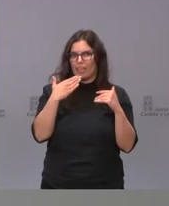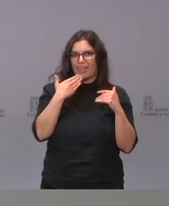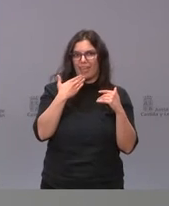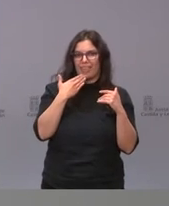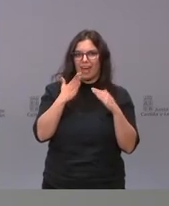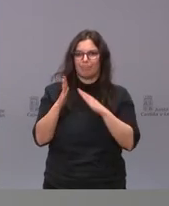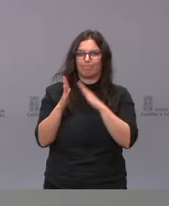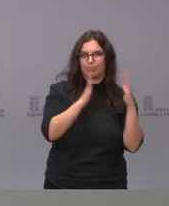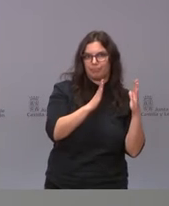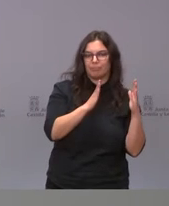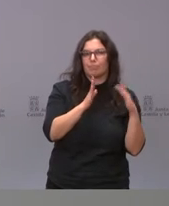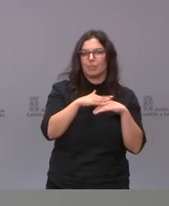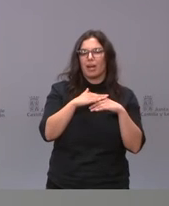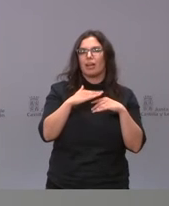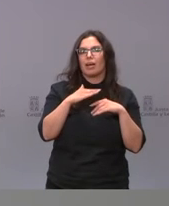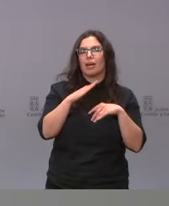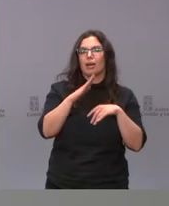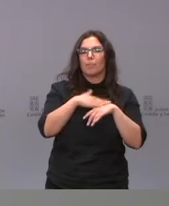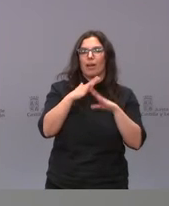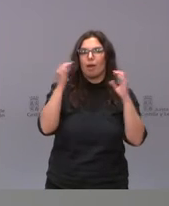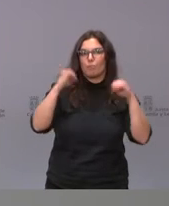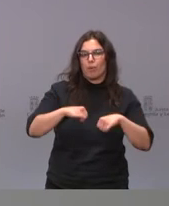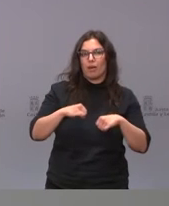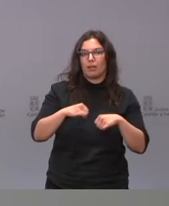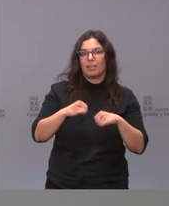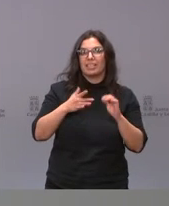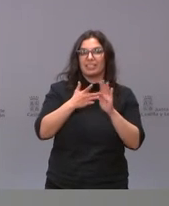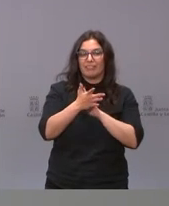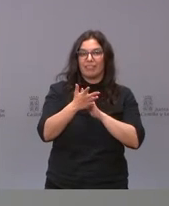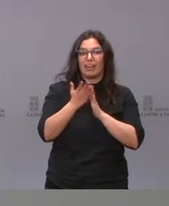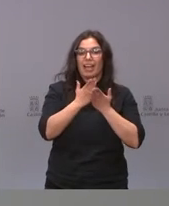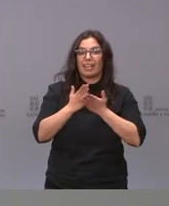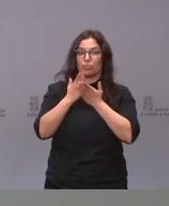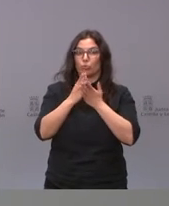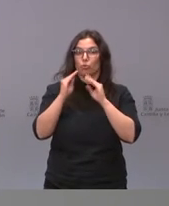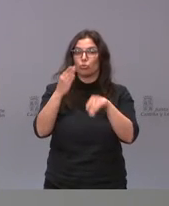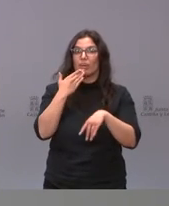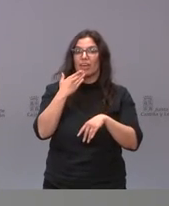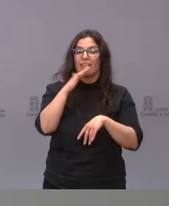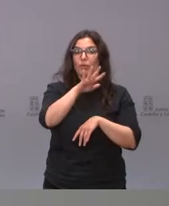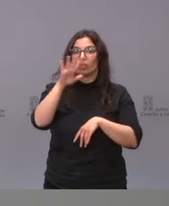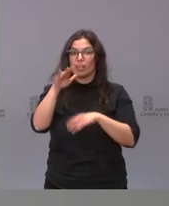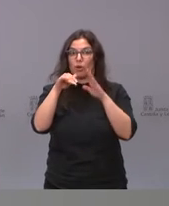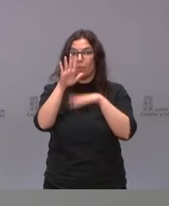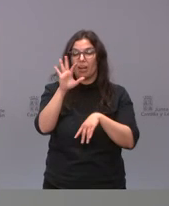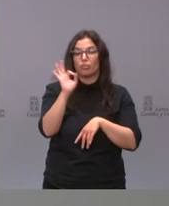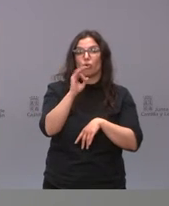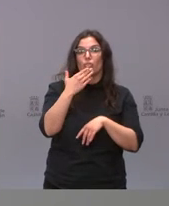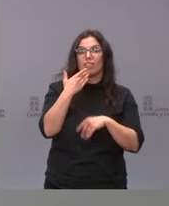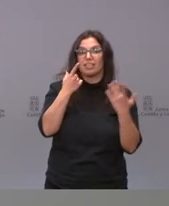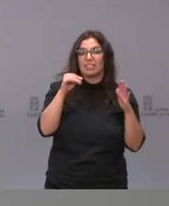aprobación de la vacuna de AstraZeneca es decir no habían no incluido a mayores de 55 mayores de 60